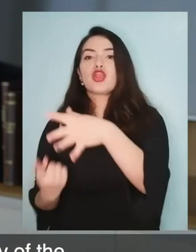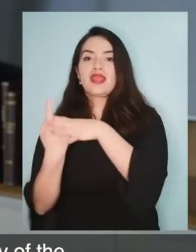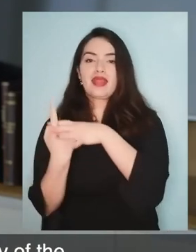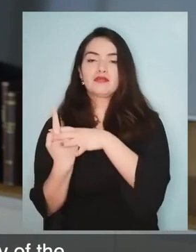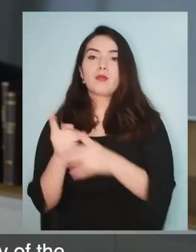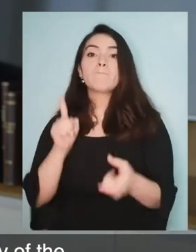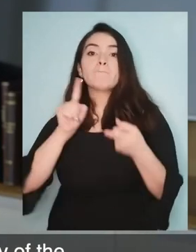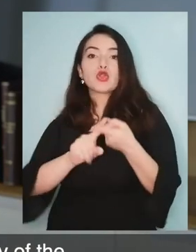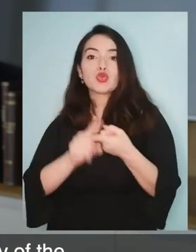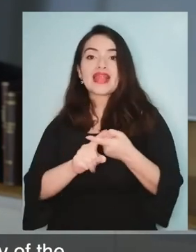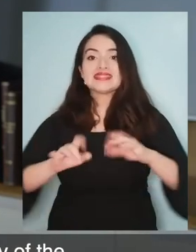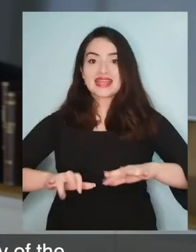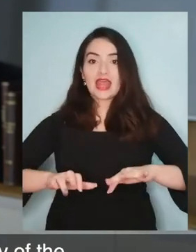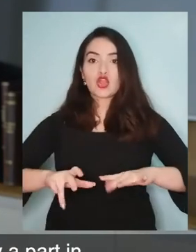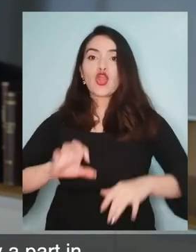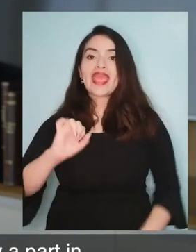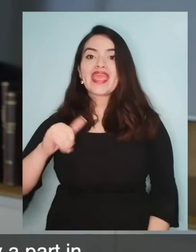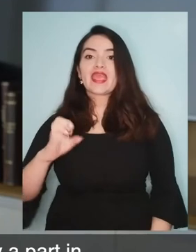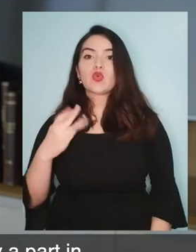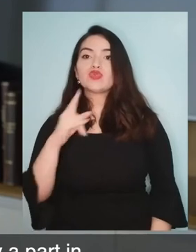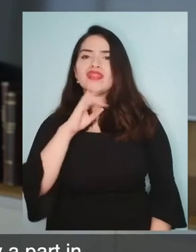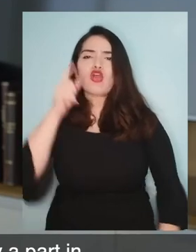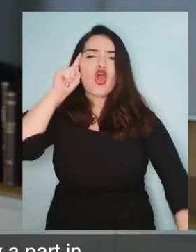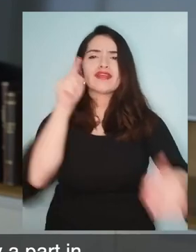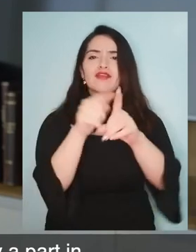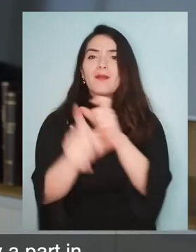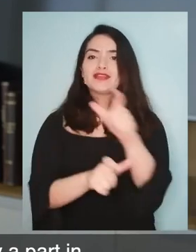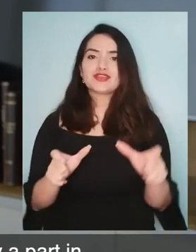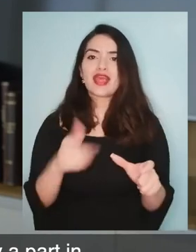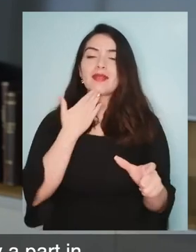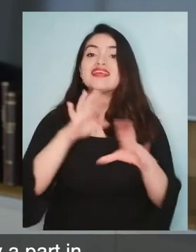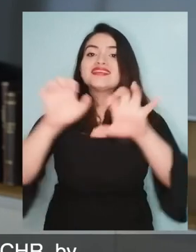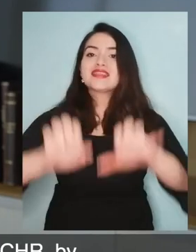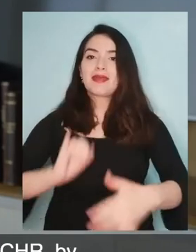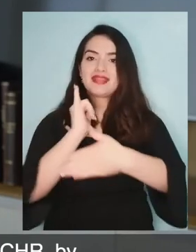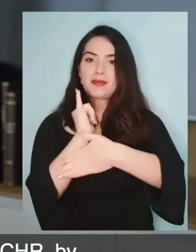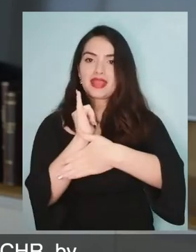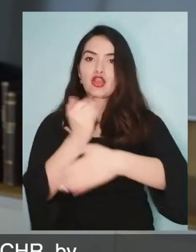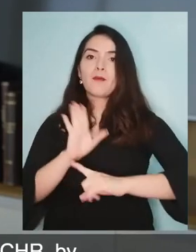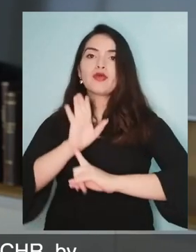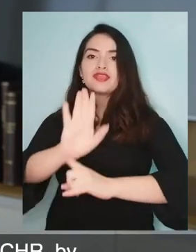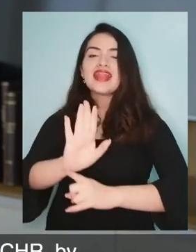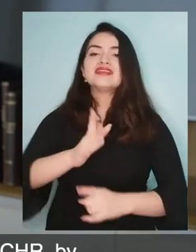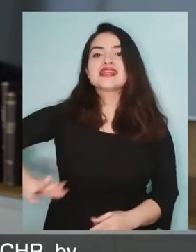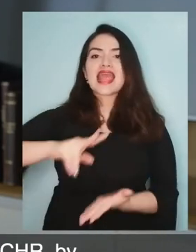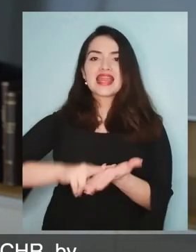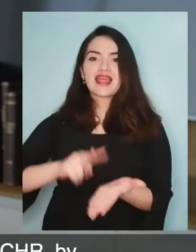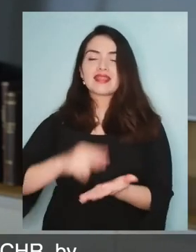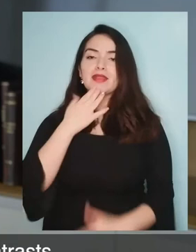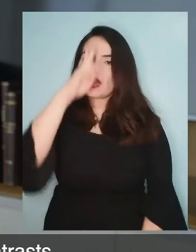Mi mayor motivación para postular al cargo de Secretario Ejecutivo es contribuir a situar a las personas en el centro de la justicia y del sistema interamericano,